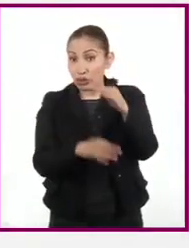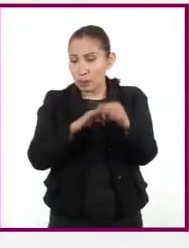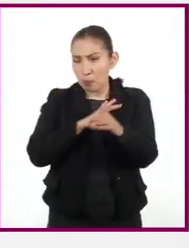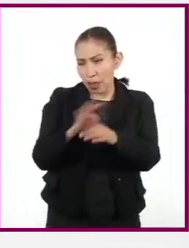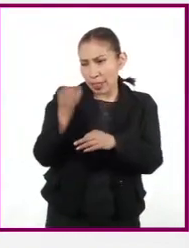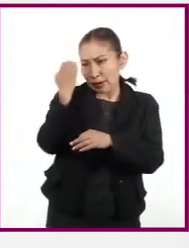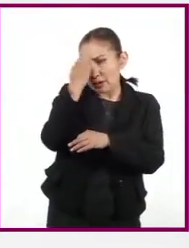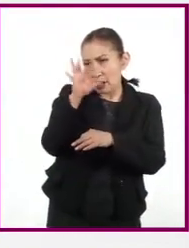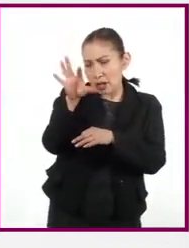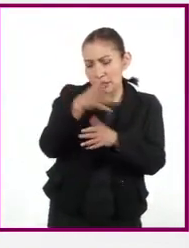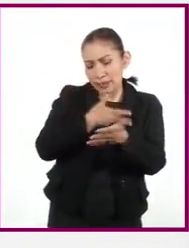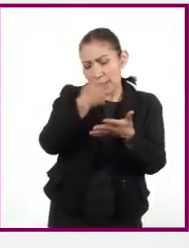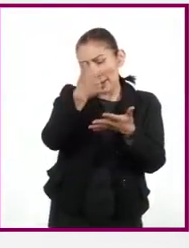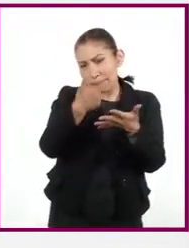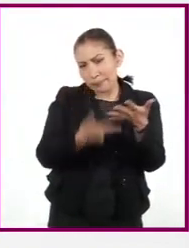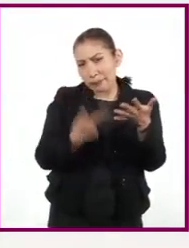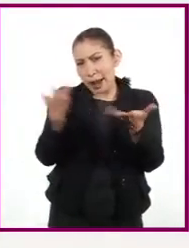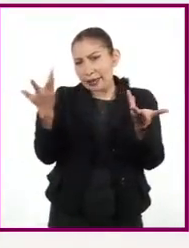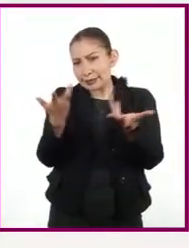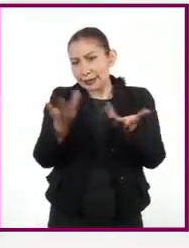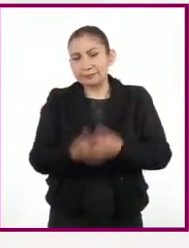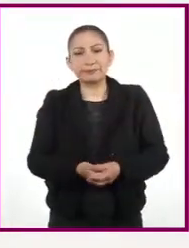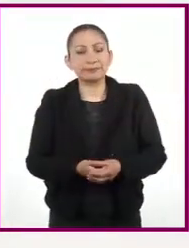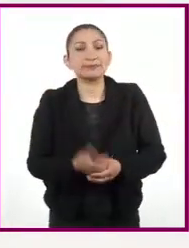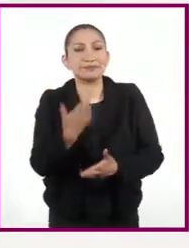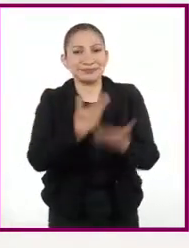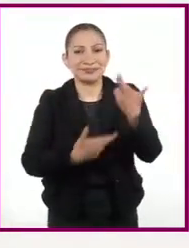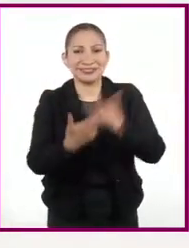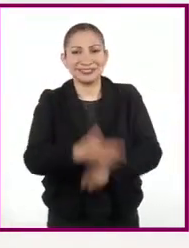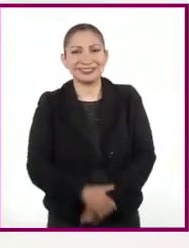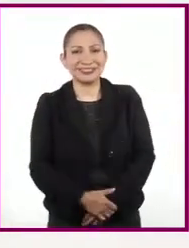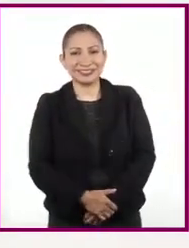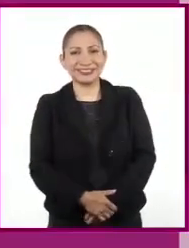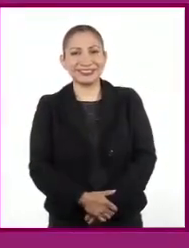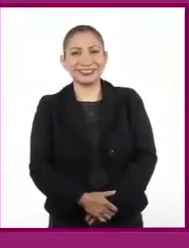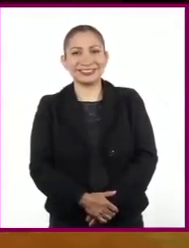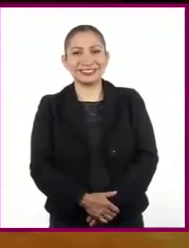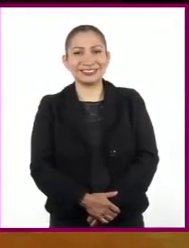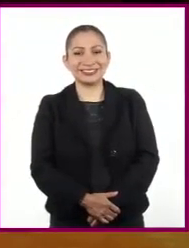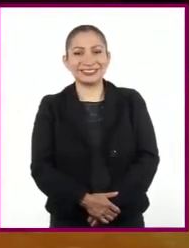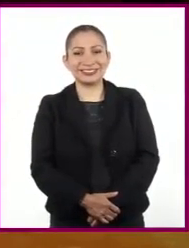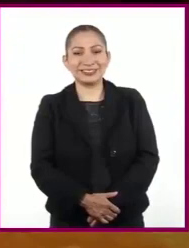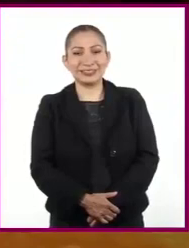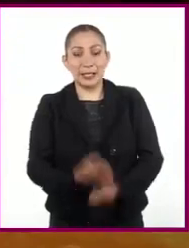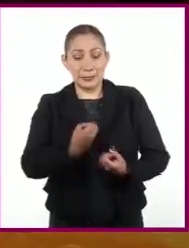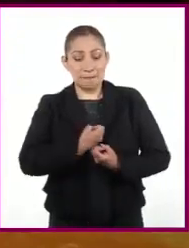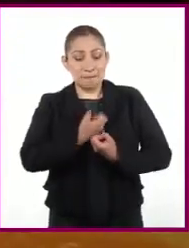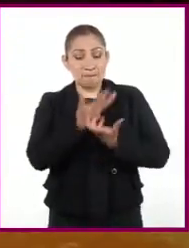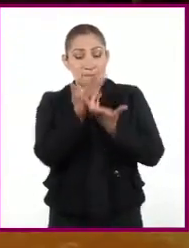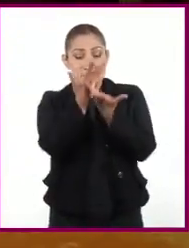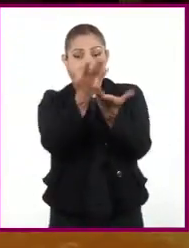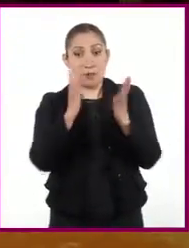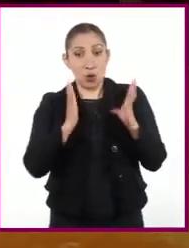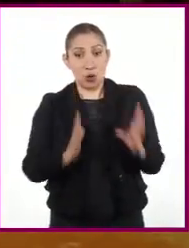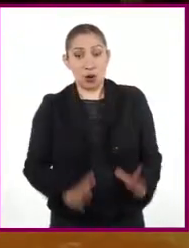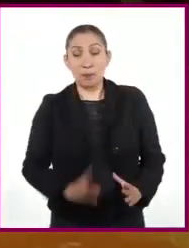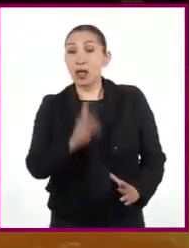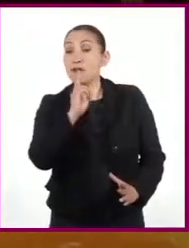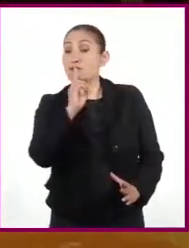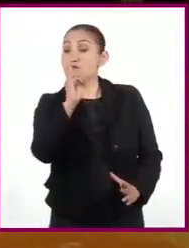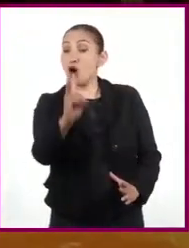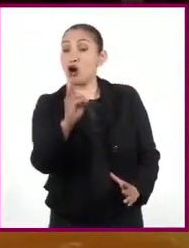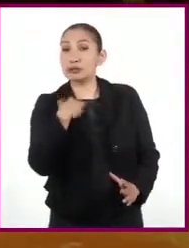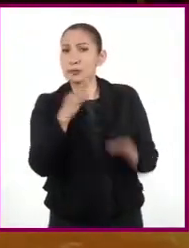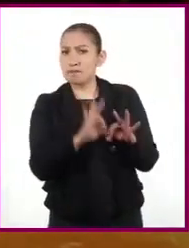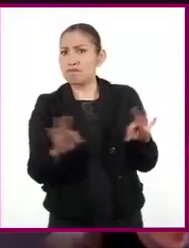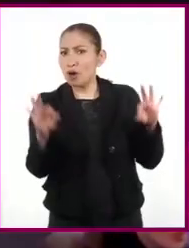las posibilidades que tienen para ello. ¡Regresamos! La expresividad corporal y vocal son